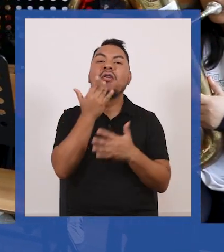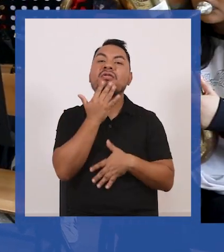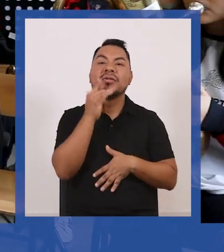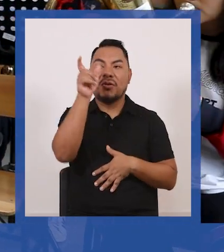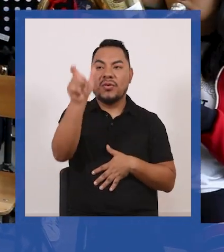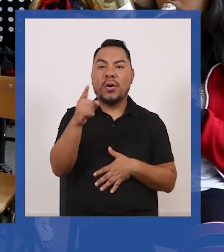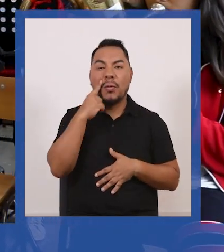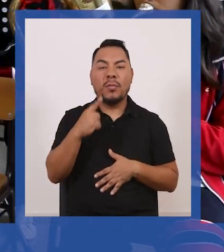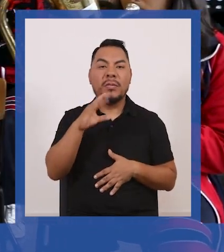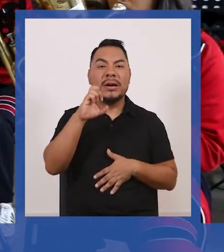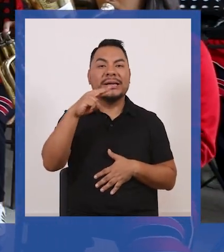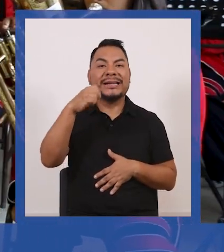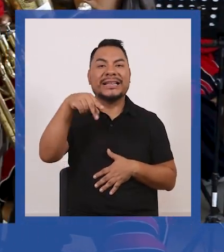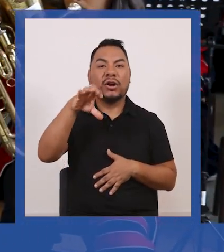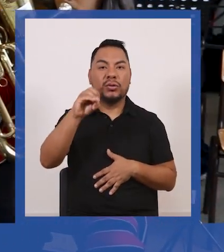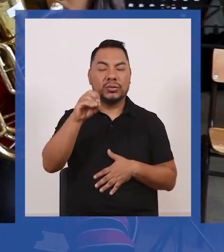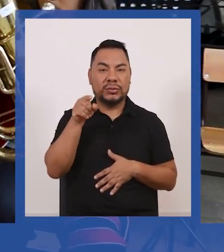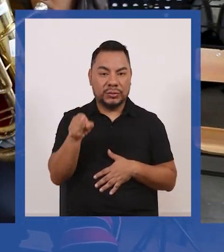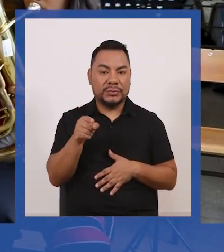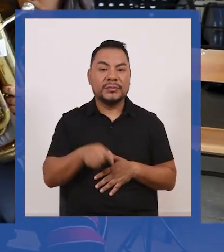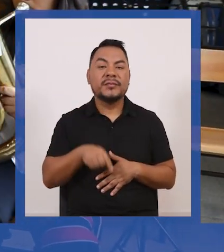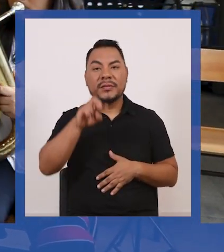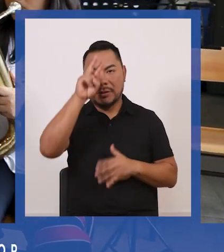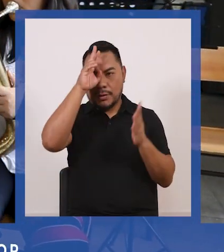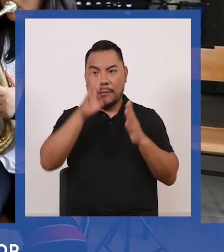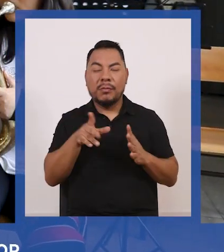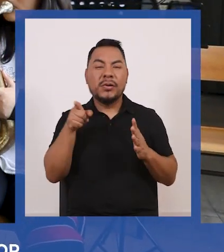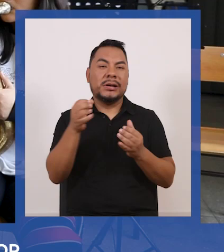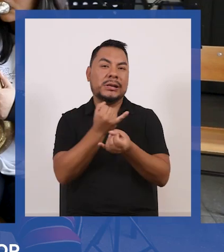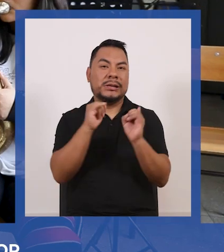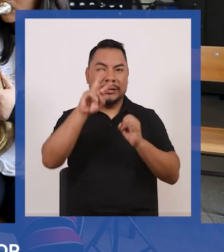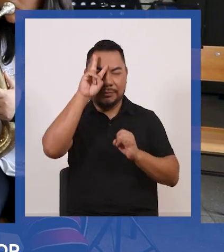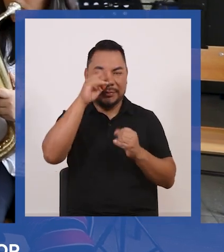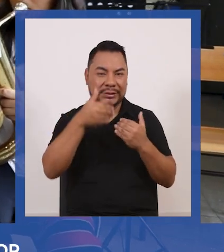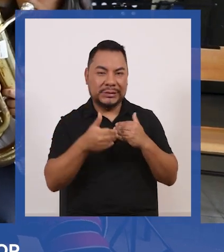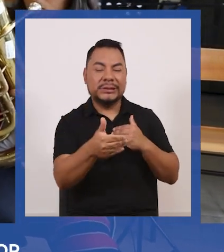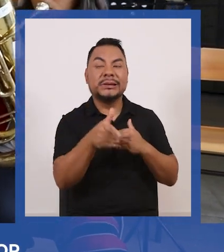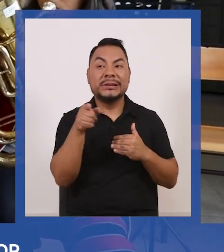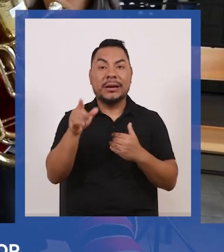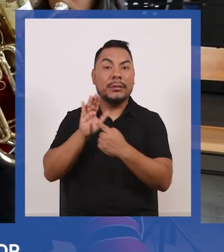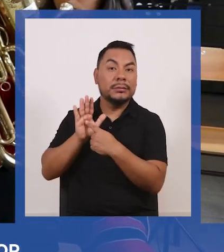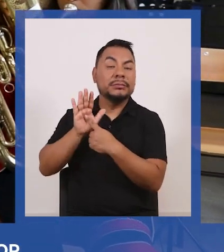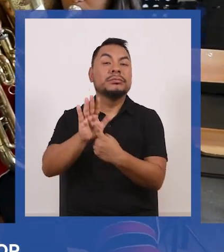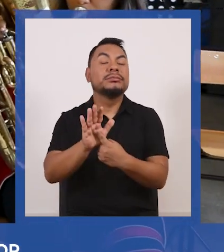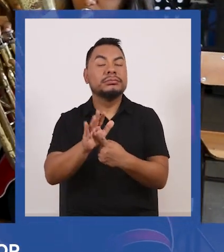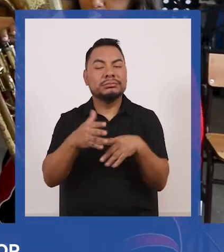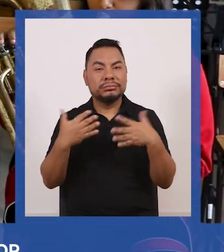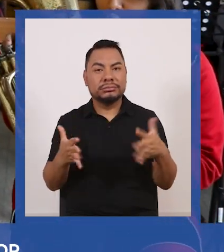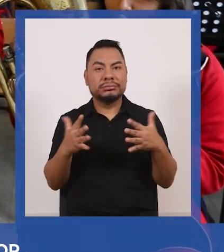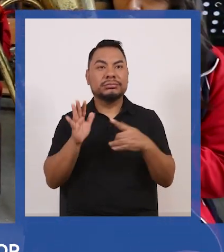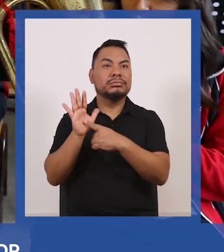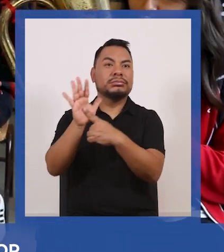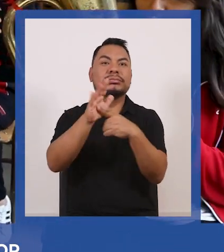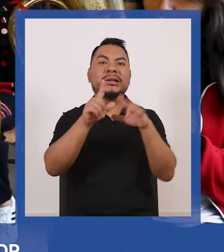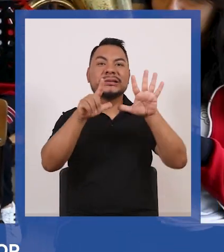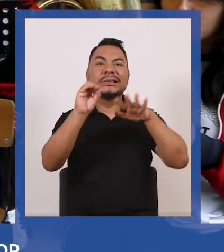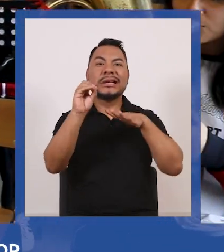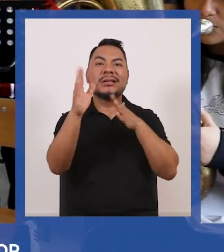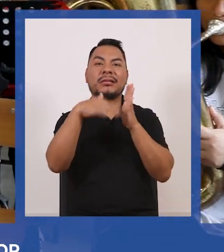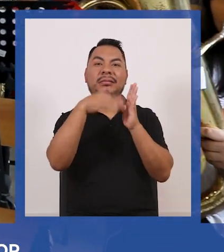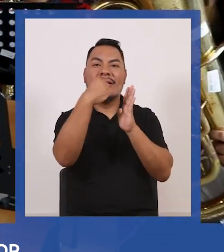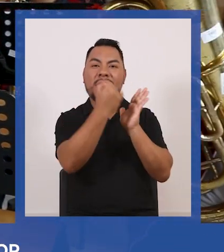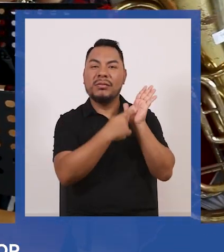Ernesto Galdós Rivas peruano del Bicentenario que ha presentado una exposición de más de 70 obras